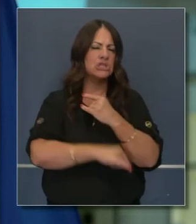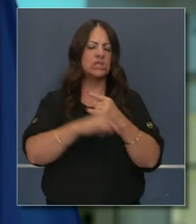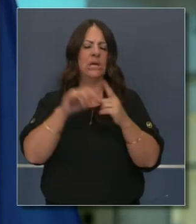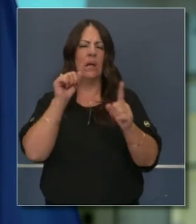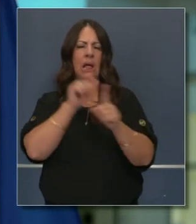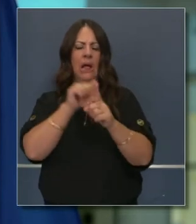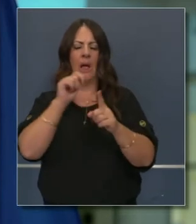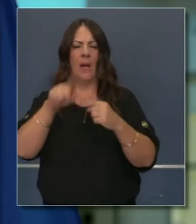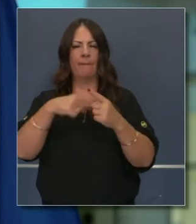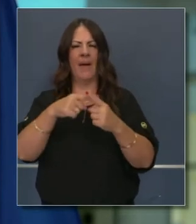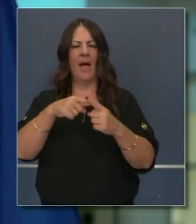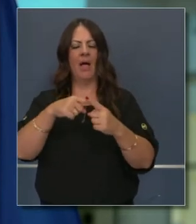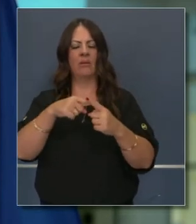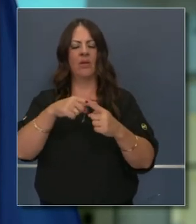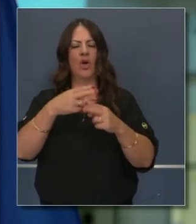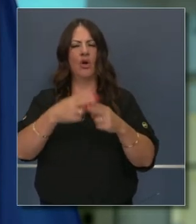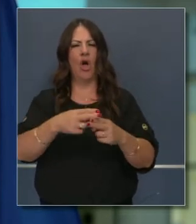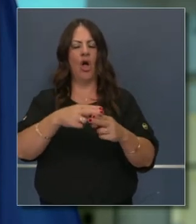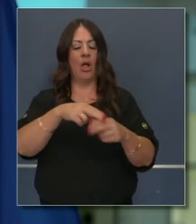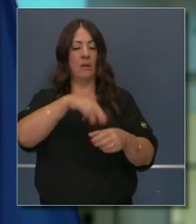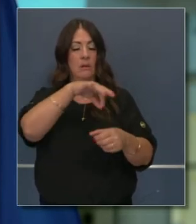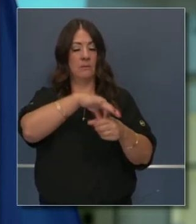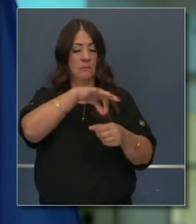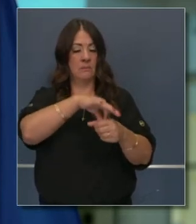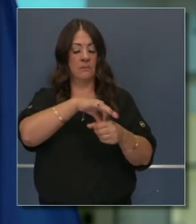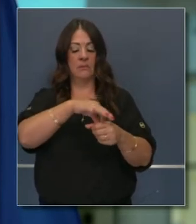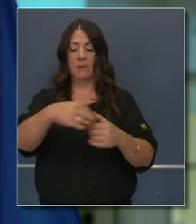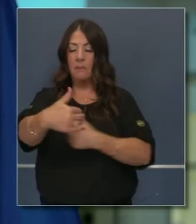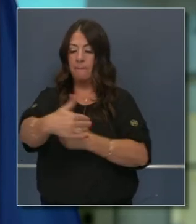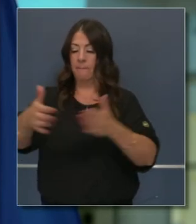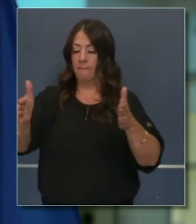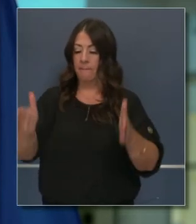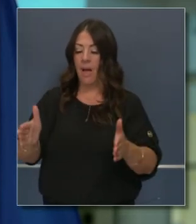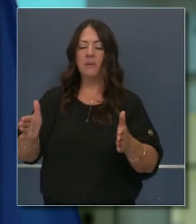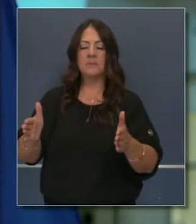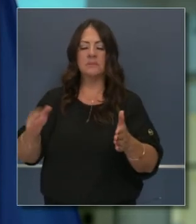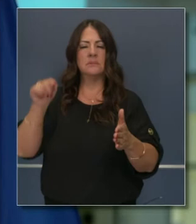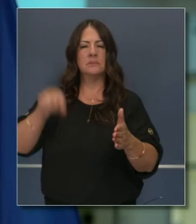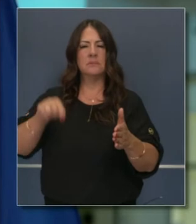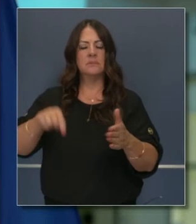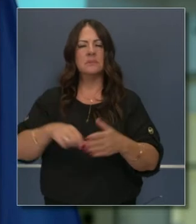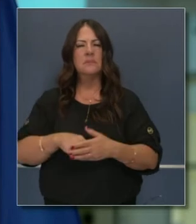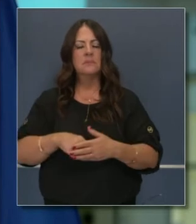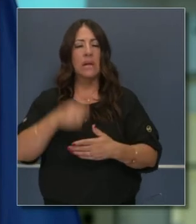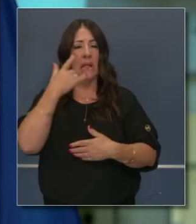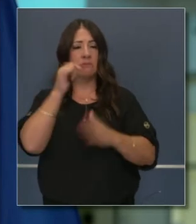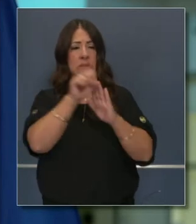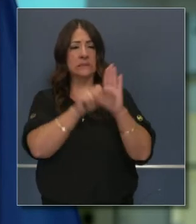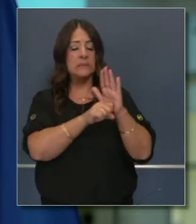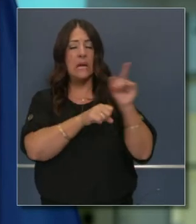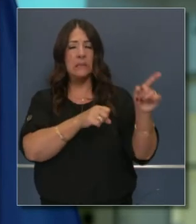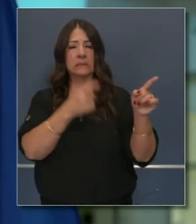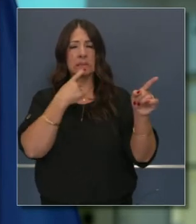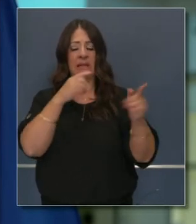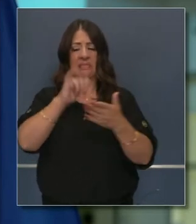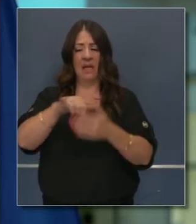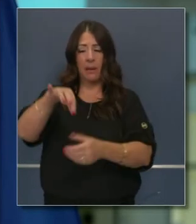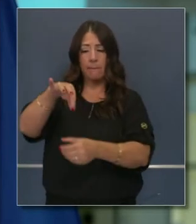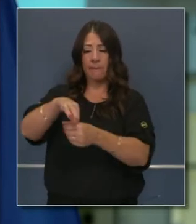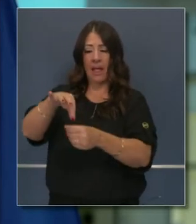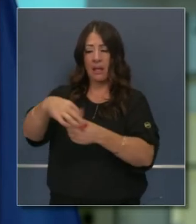mentiras, el trampas y amenazar la democracia, el secretario de Estado y el procurador dijo que